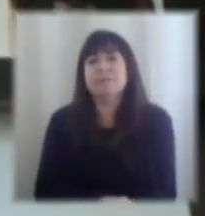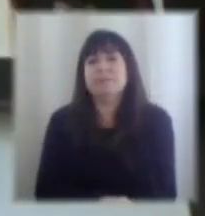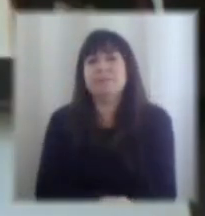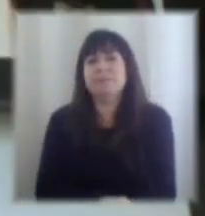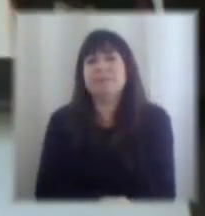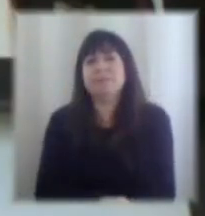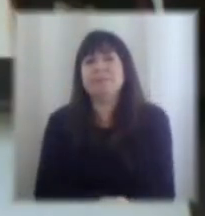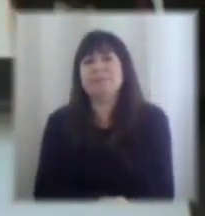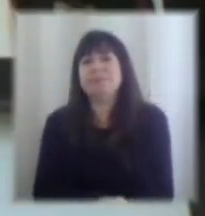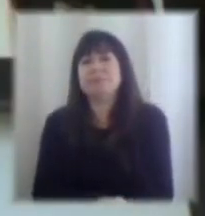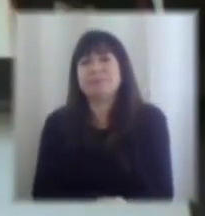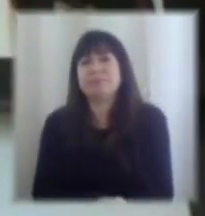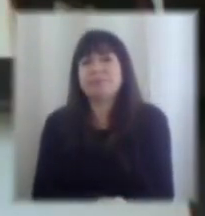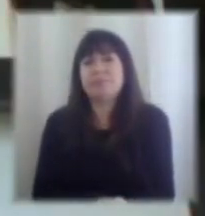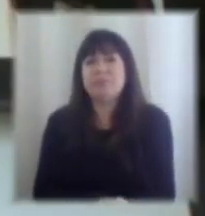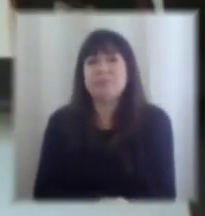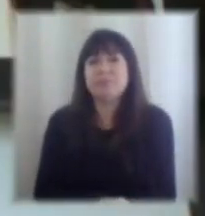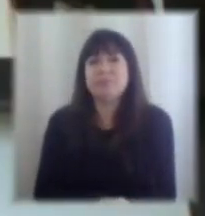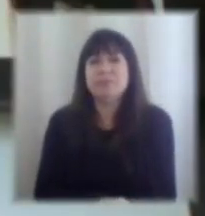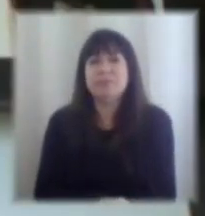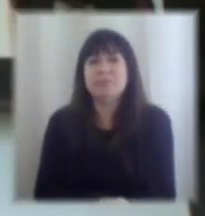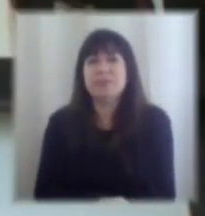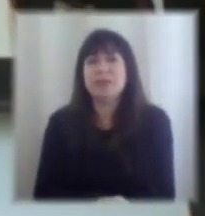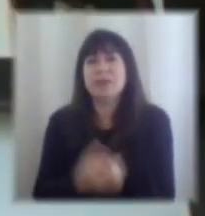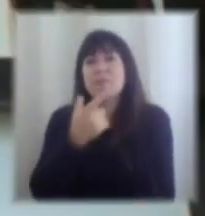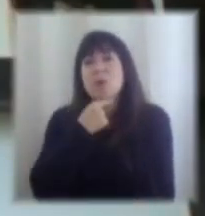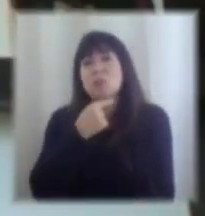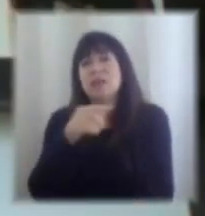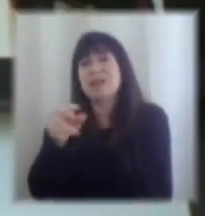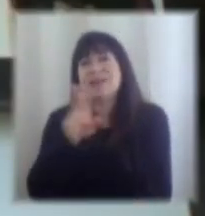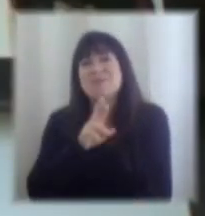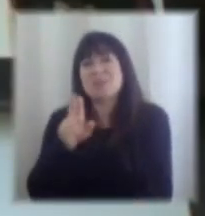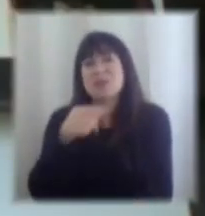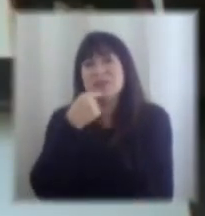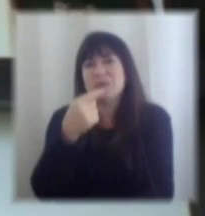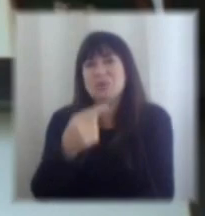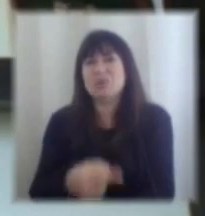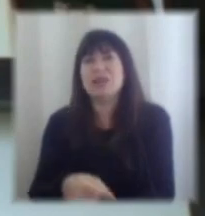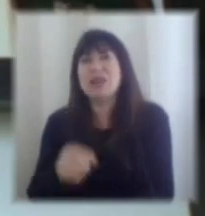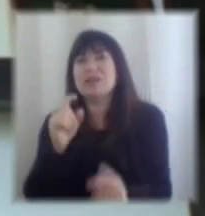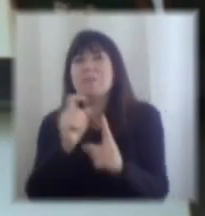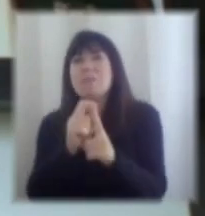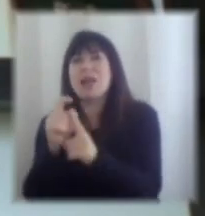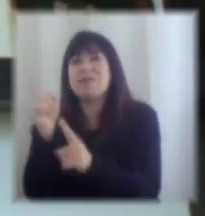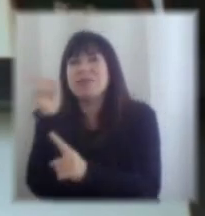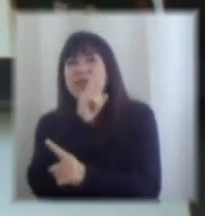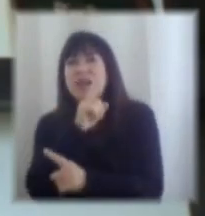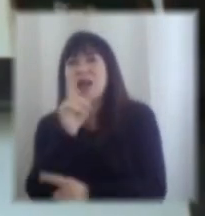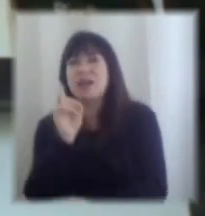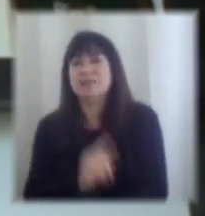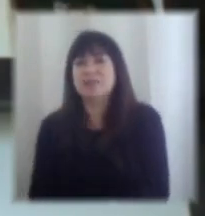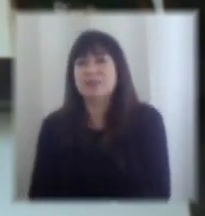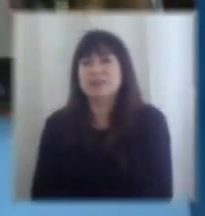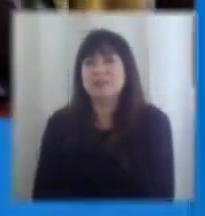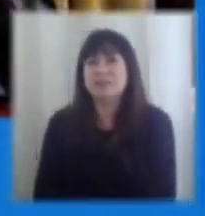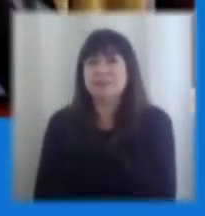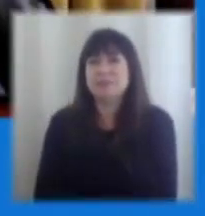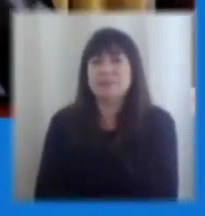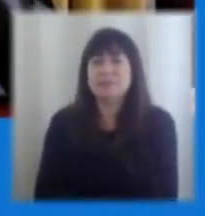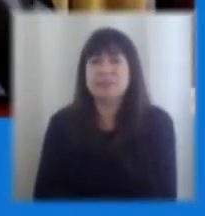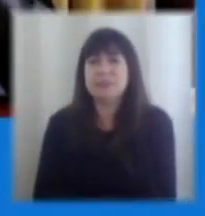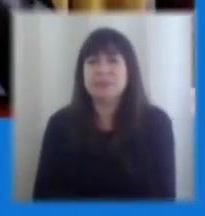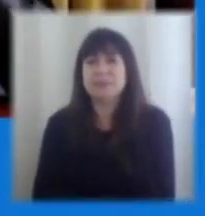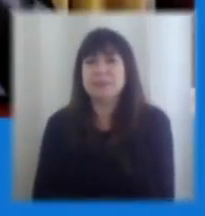le haya generado un poquito más de tiempo así que si quiere aborde esta pregunta y de unas palabras finales de cierre vale